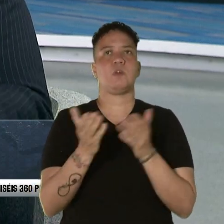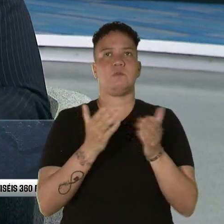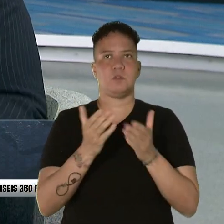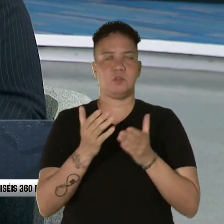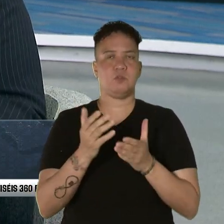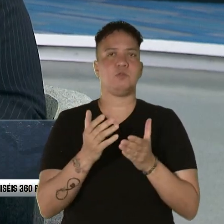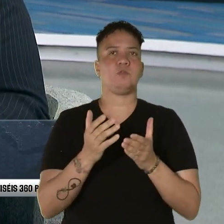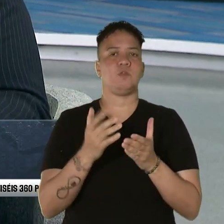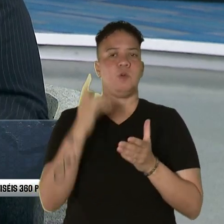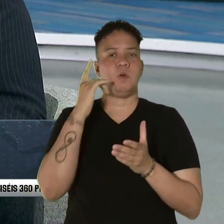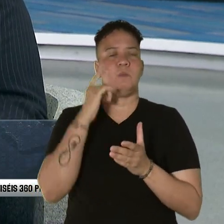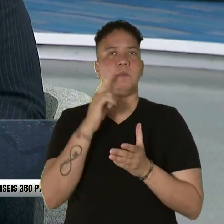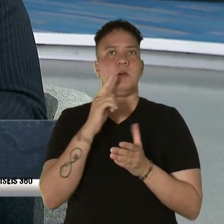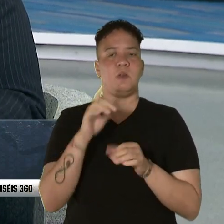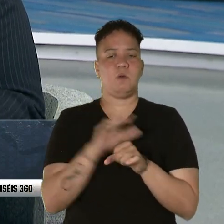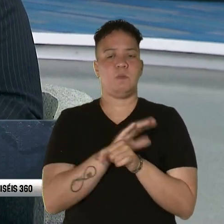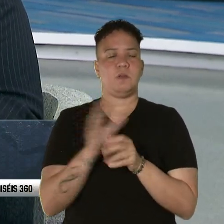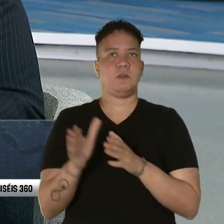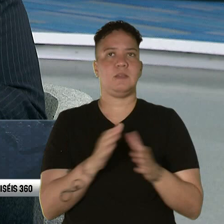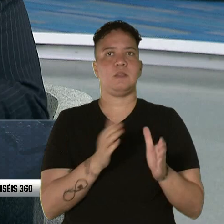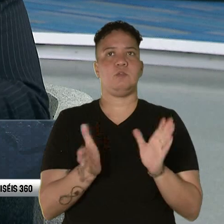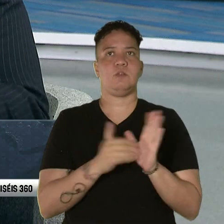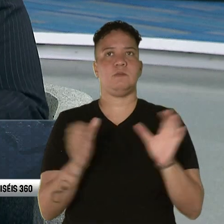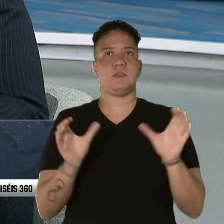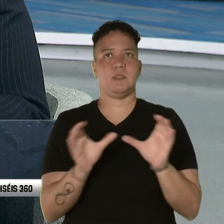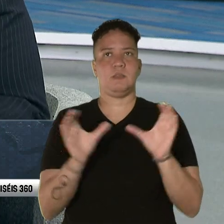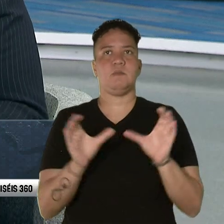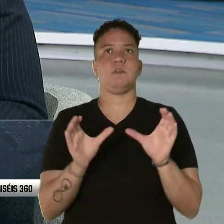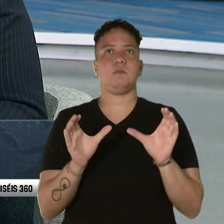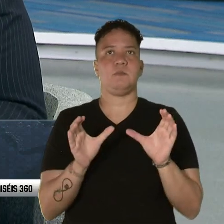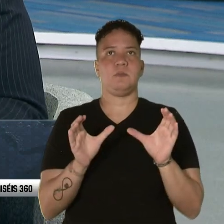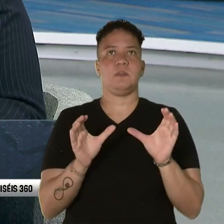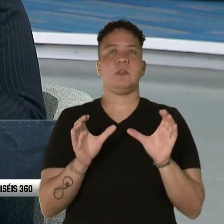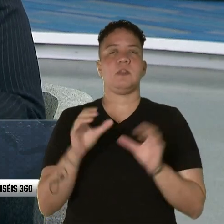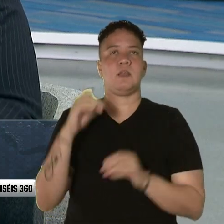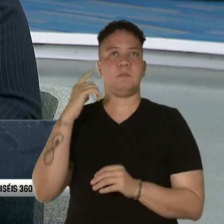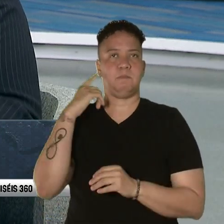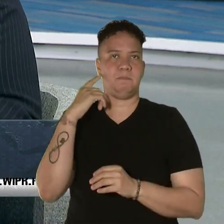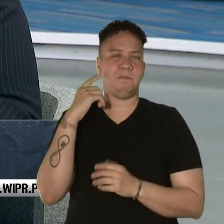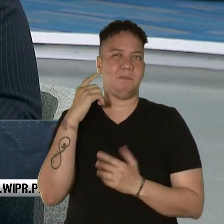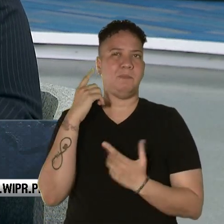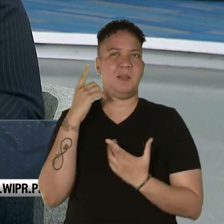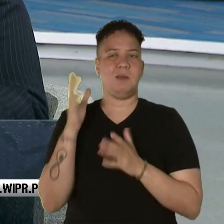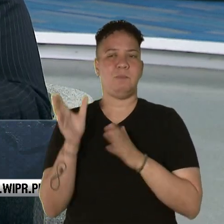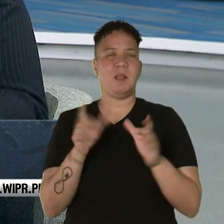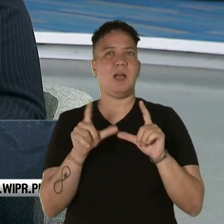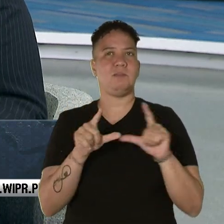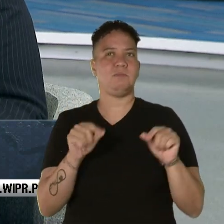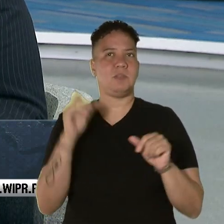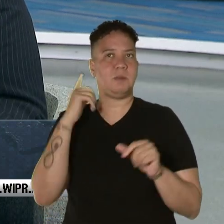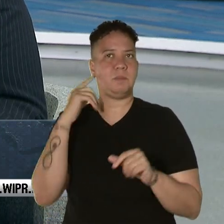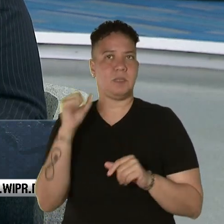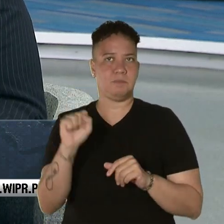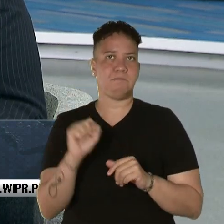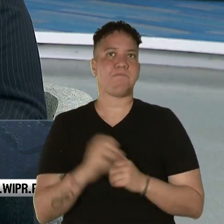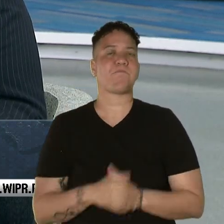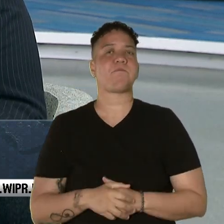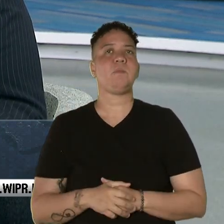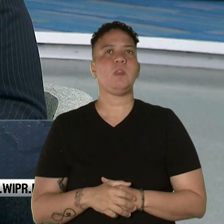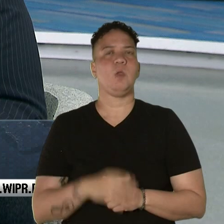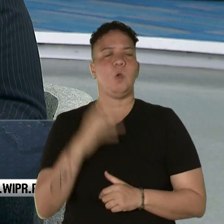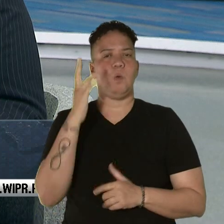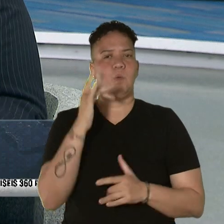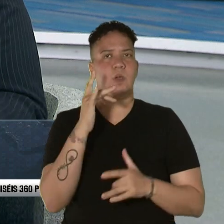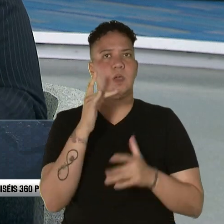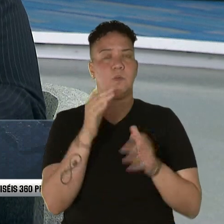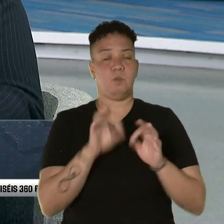completen su proceso de recertificación y no arriesguen su continuidad de cubierta. ¿Por qué es importante la recertificación